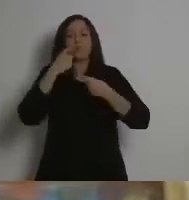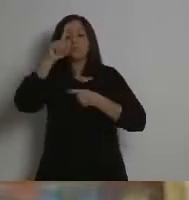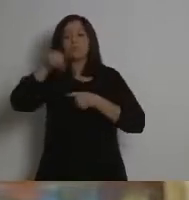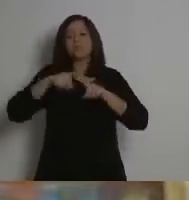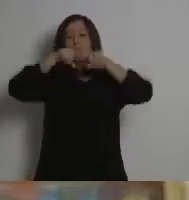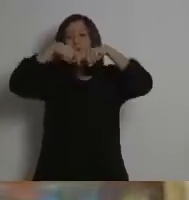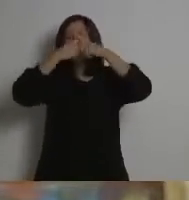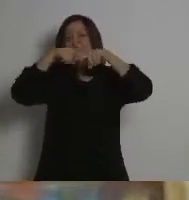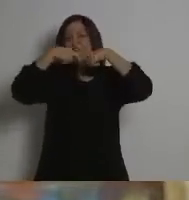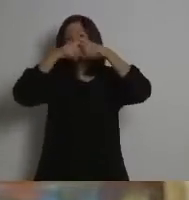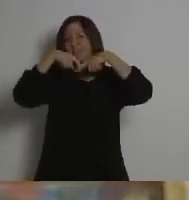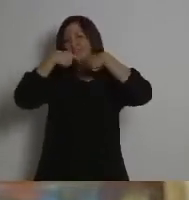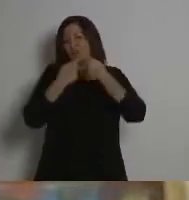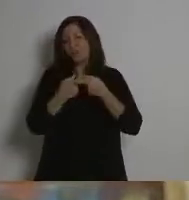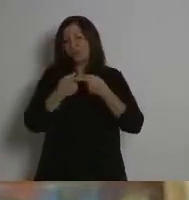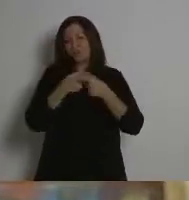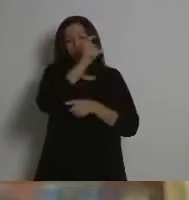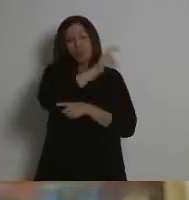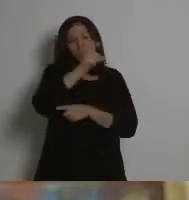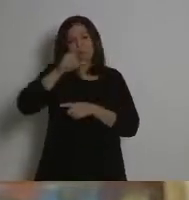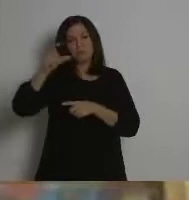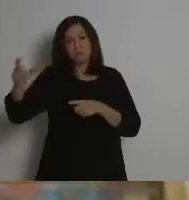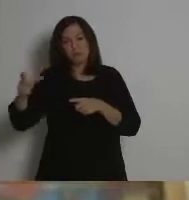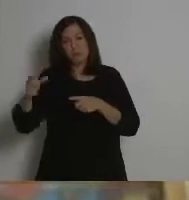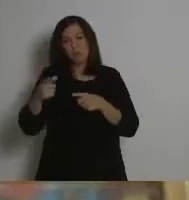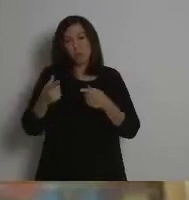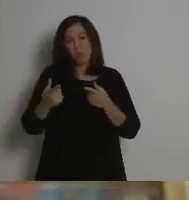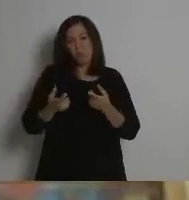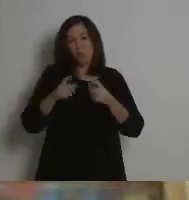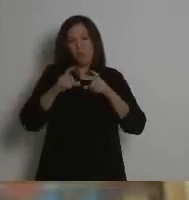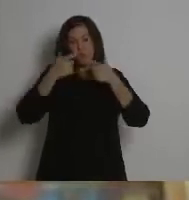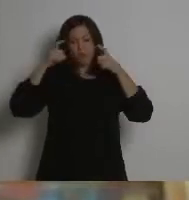preguntas y reflexiones que estimulen el debate de esta tarde.